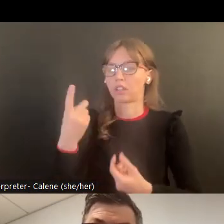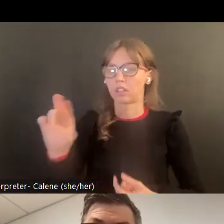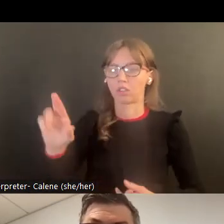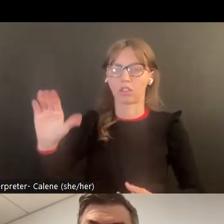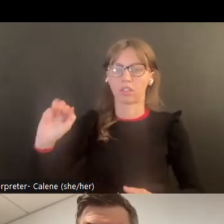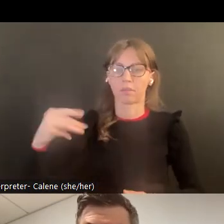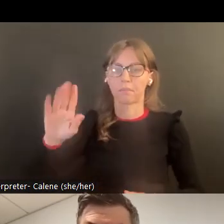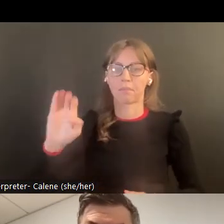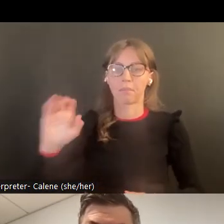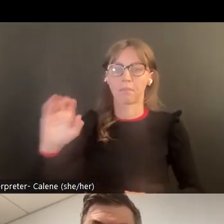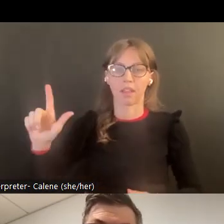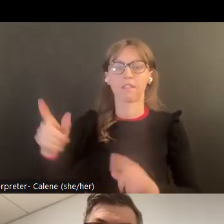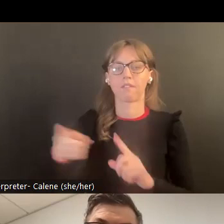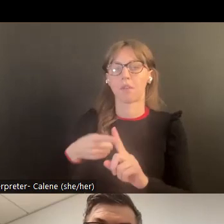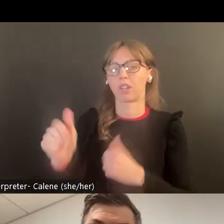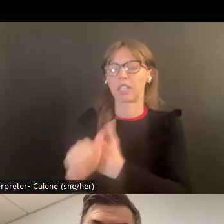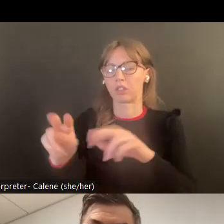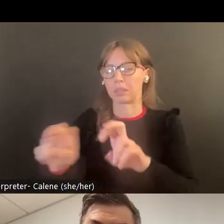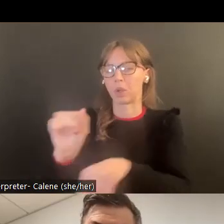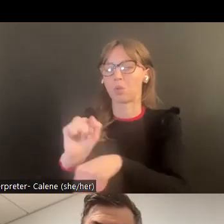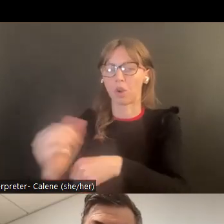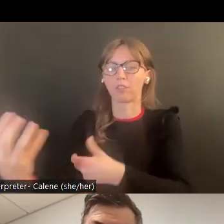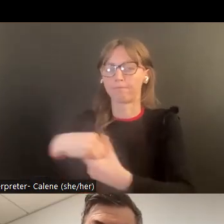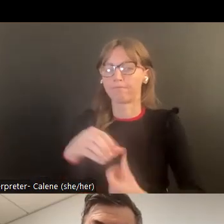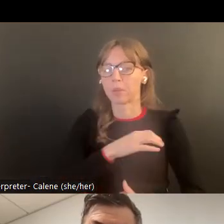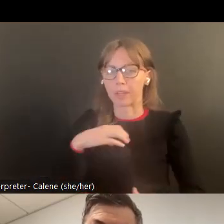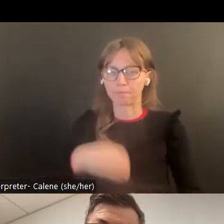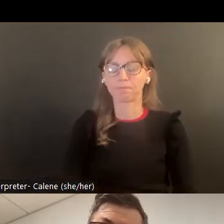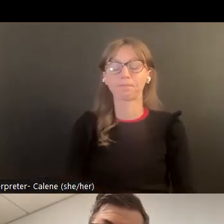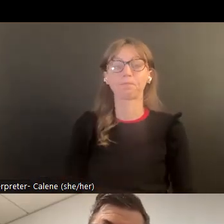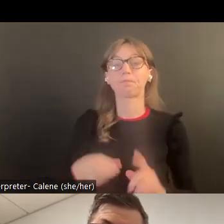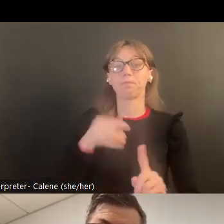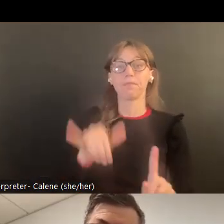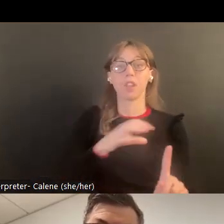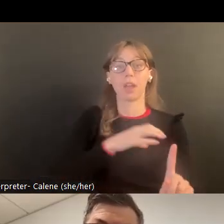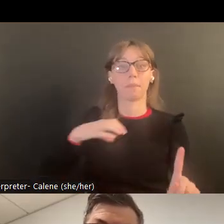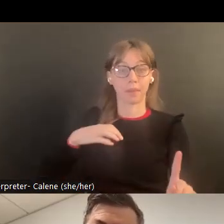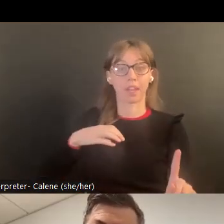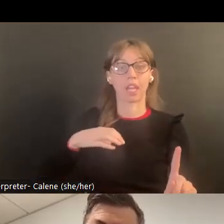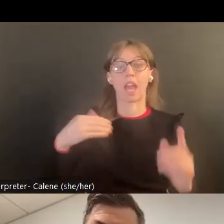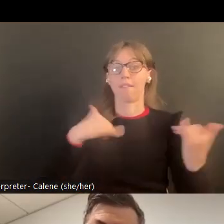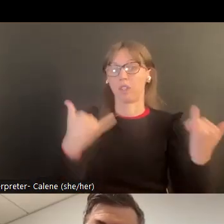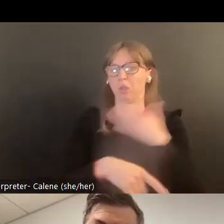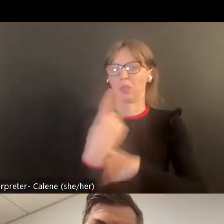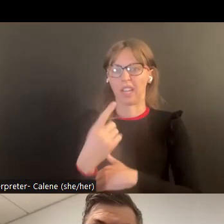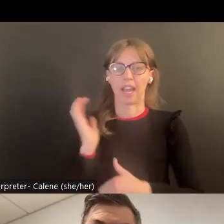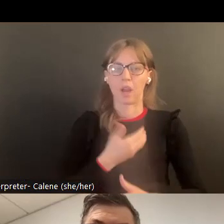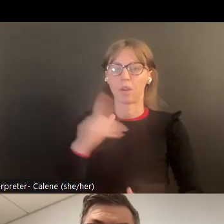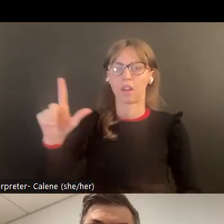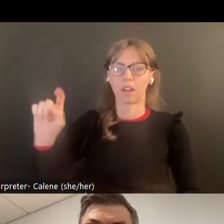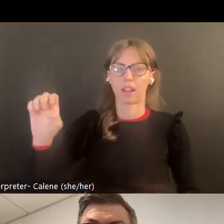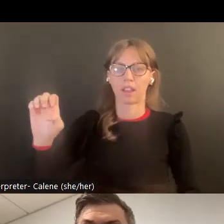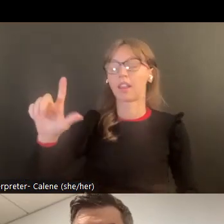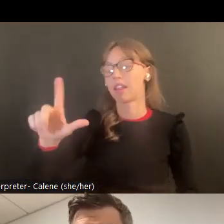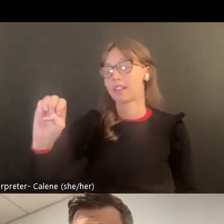la doctora Campbell y miembros de lo que sería parte del comité de asesoramiento. De lo que sería, entonces,